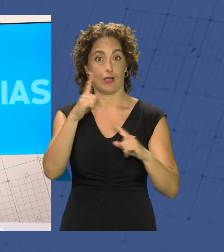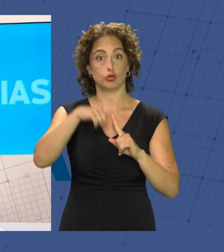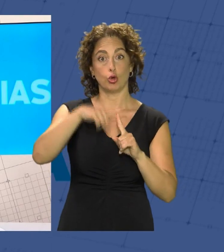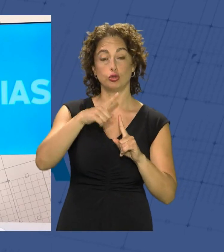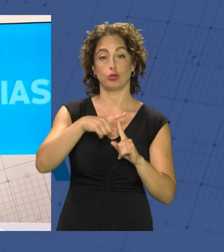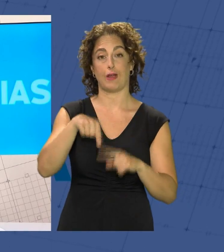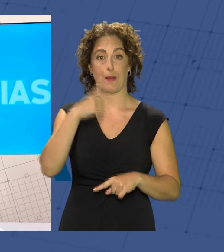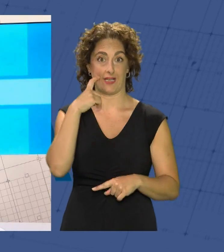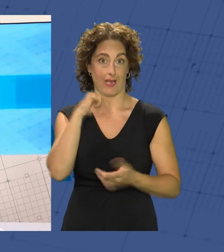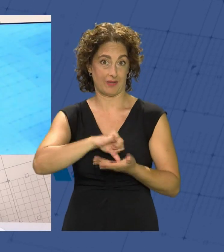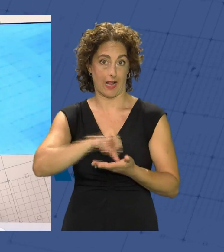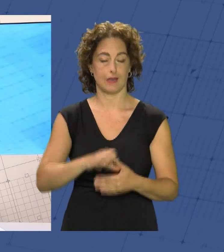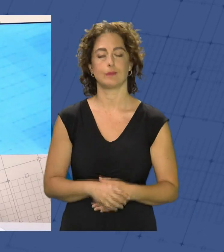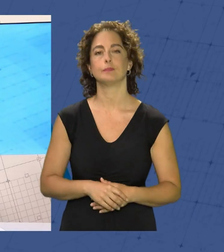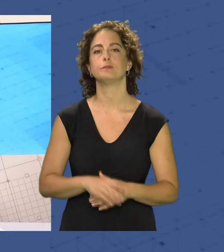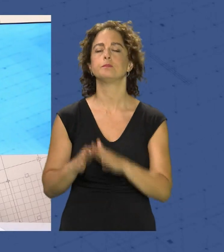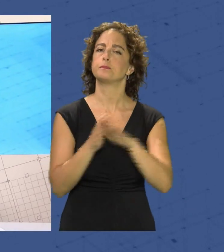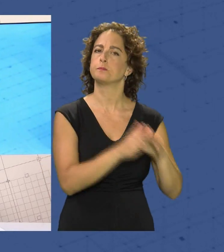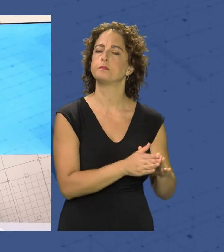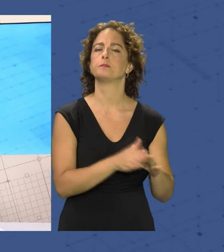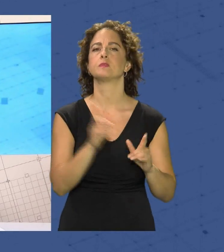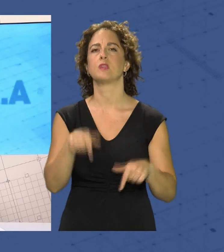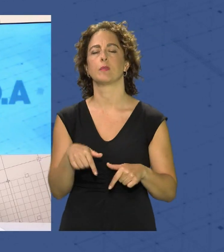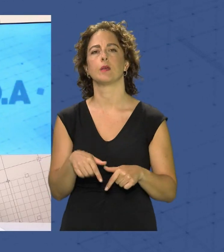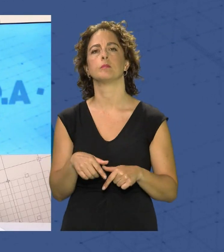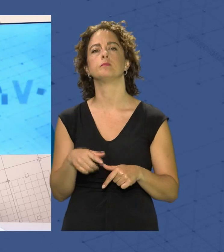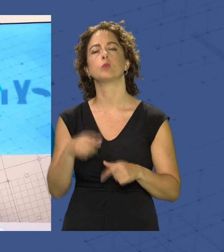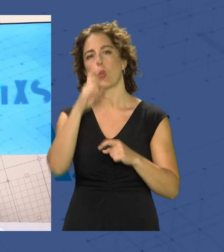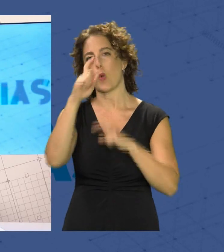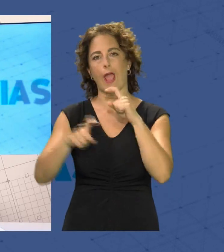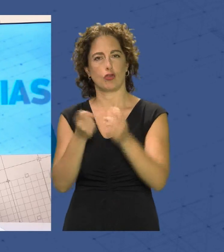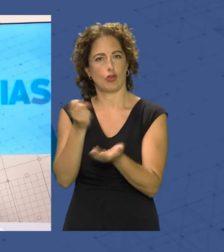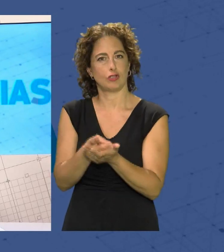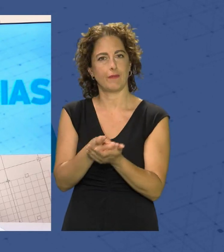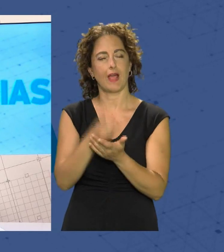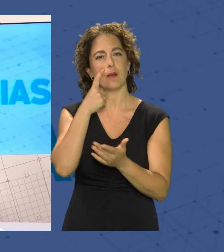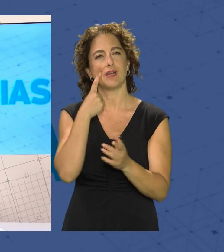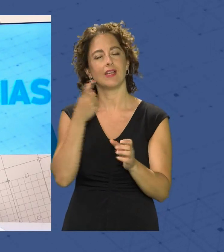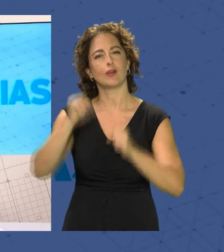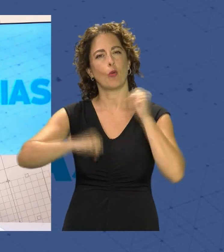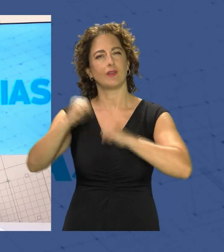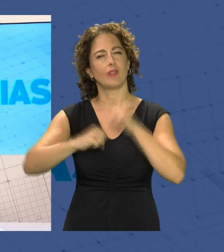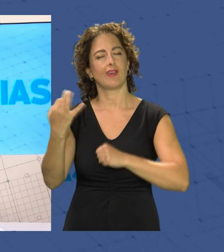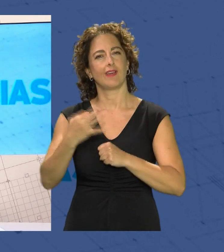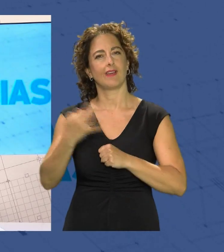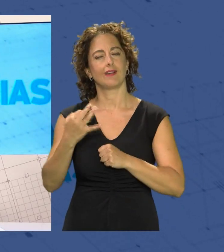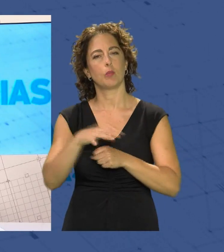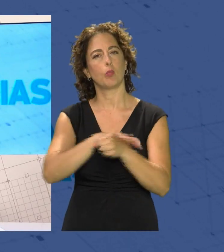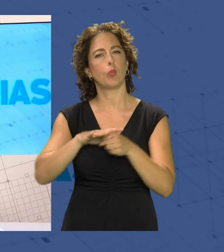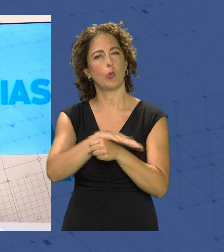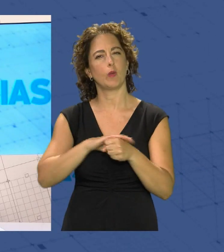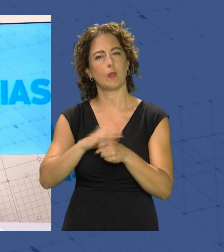en Almería capital por otro lado les relatamos que un año más Almería compite por ser el municipio más